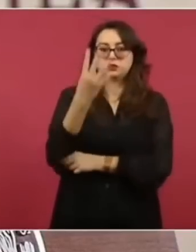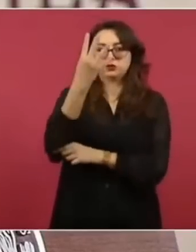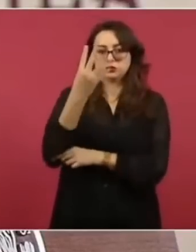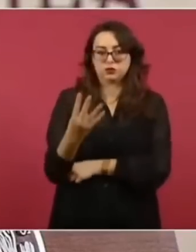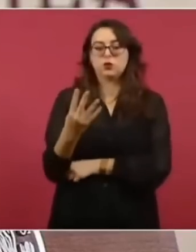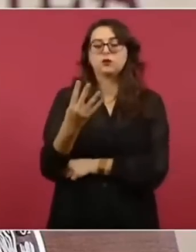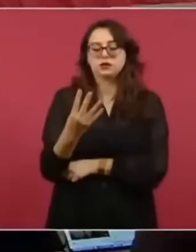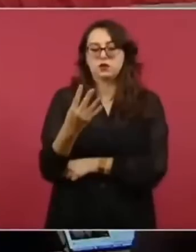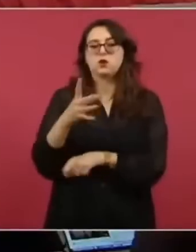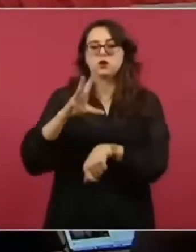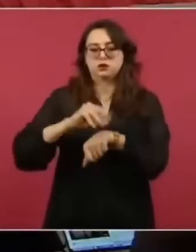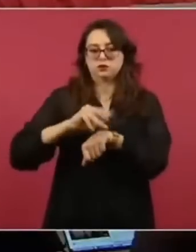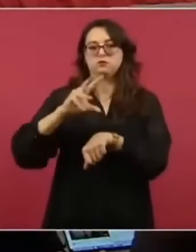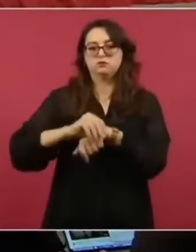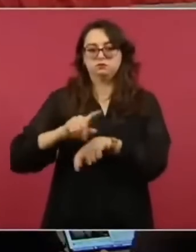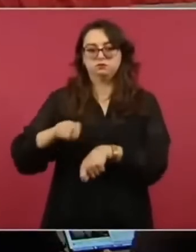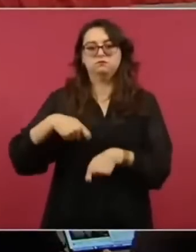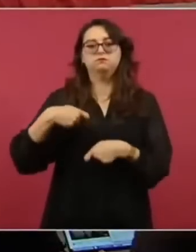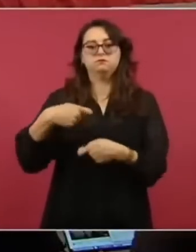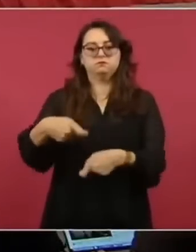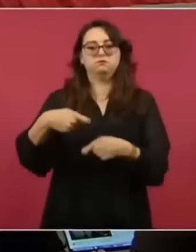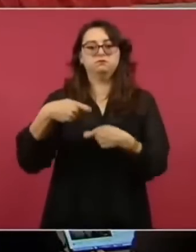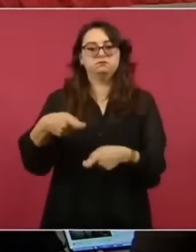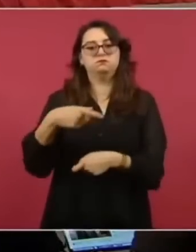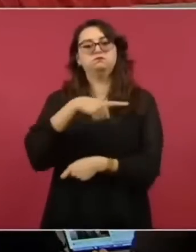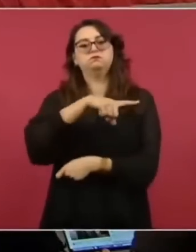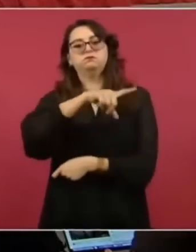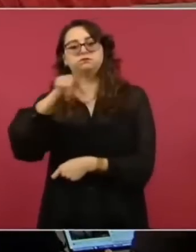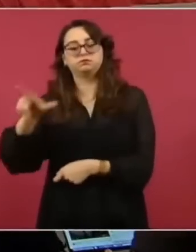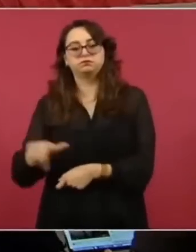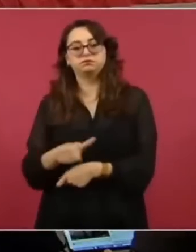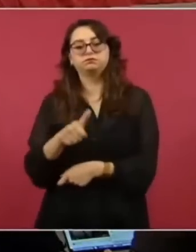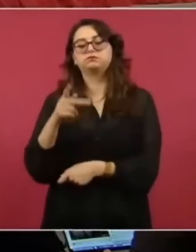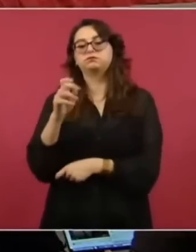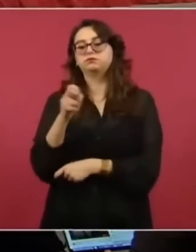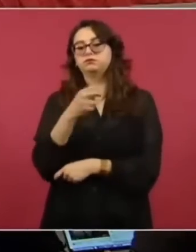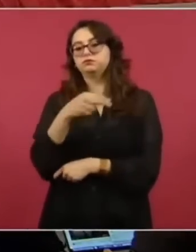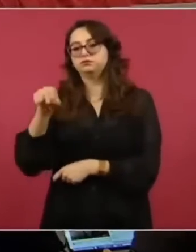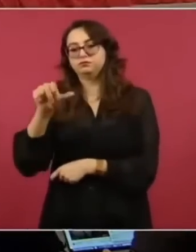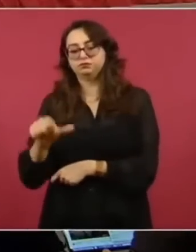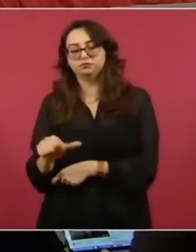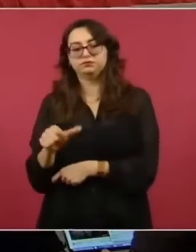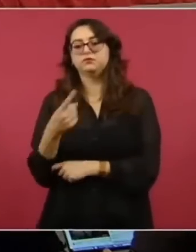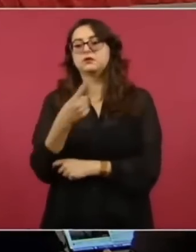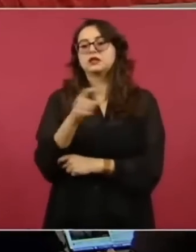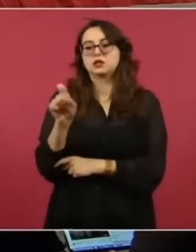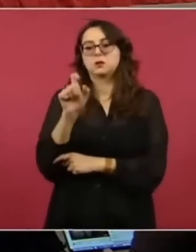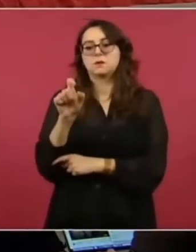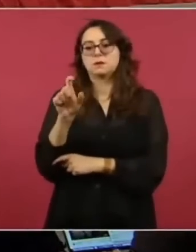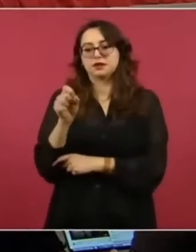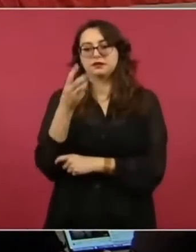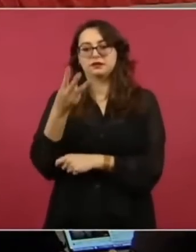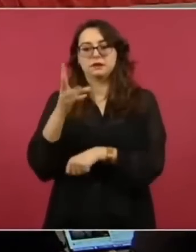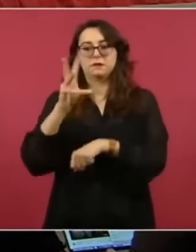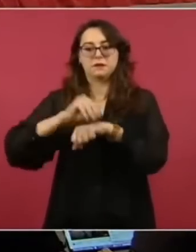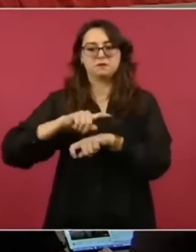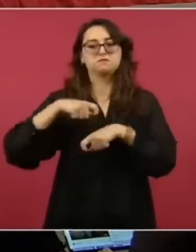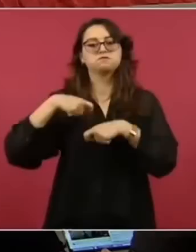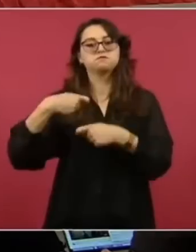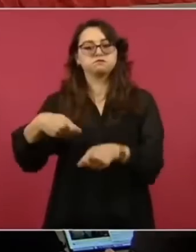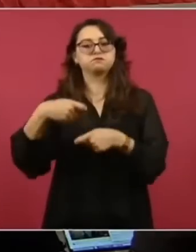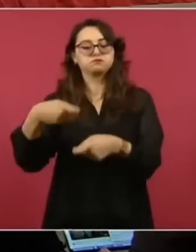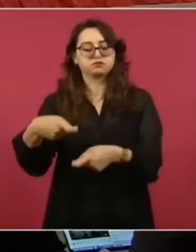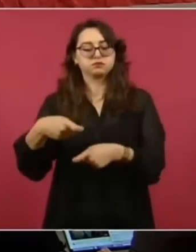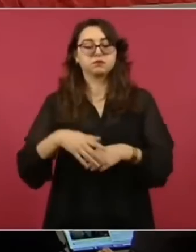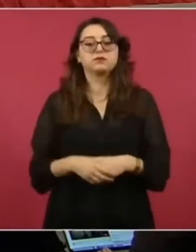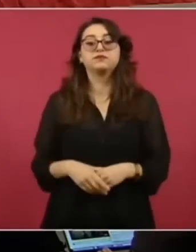cuatro autorizaciones para casinos y en el gobierno de Enrique Peña ciento veintitrés nosotros a inicios